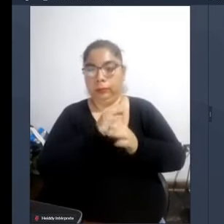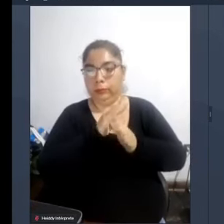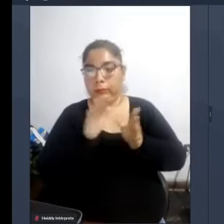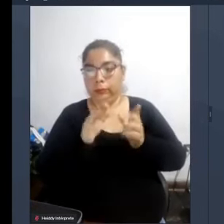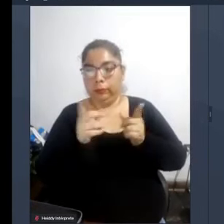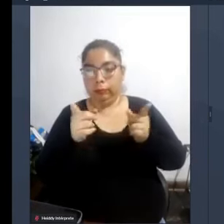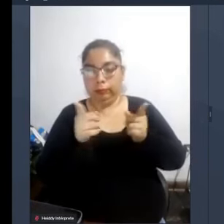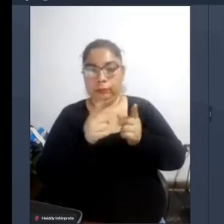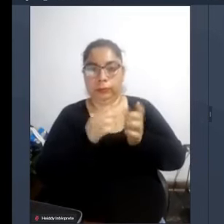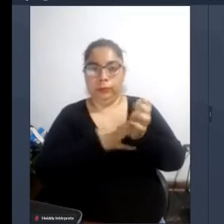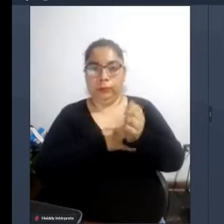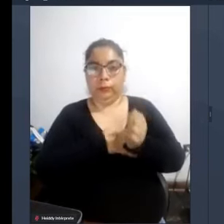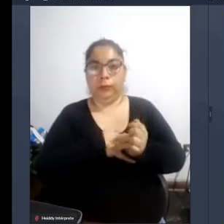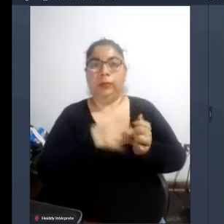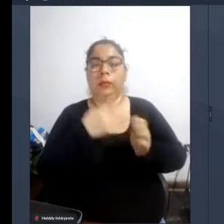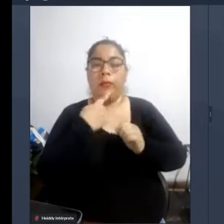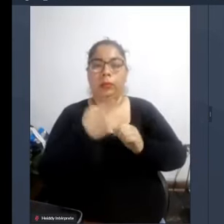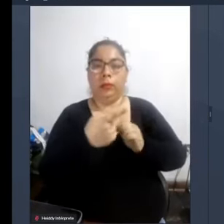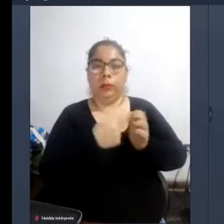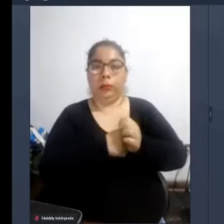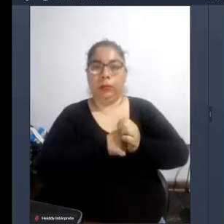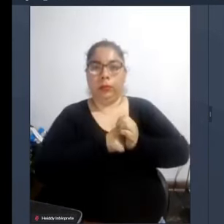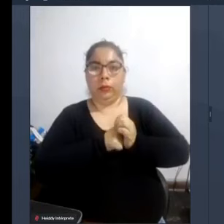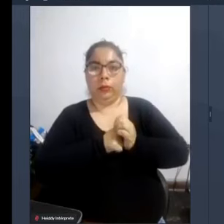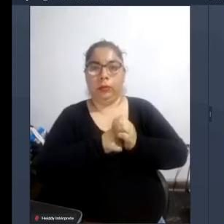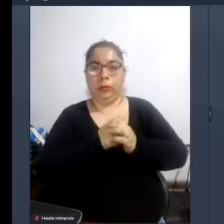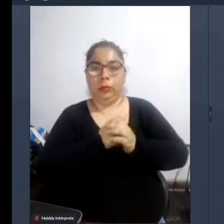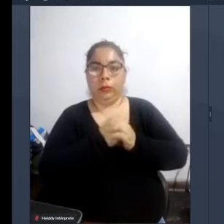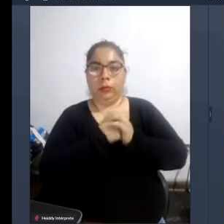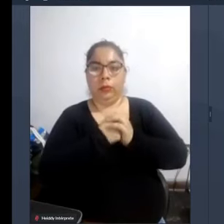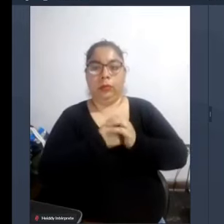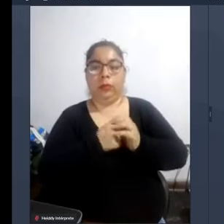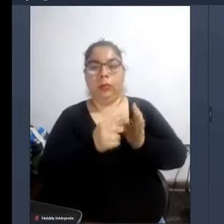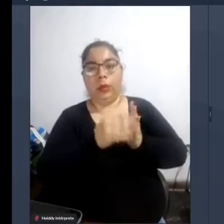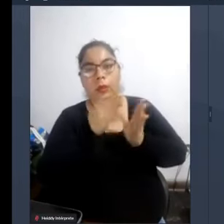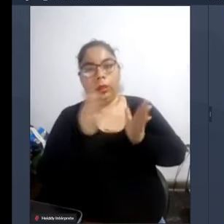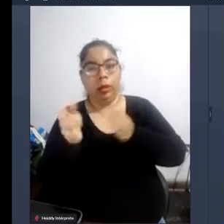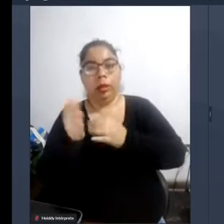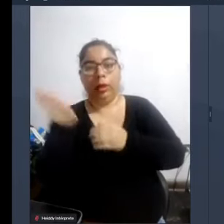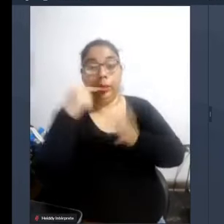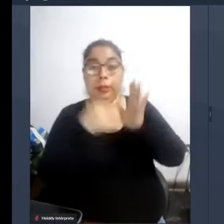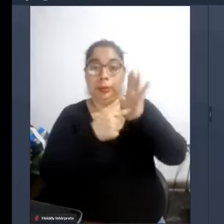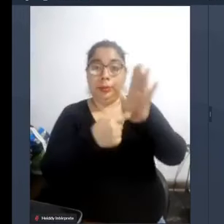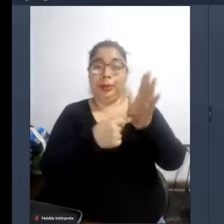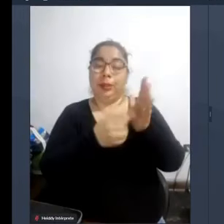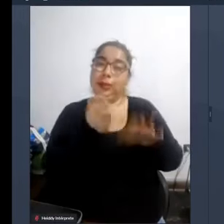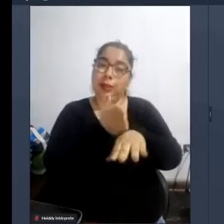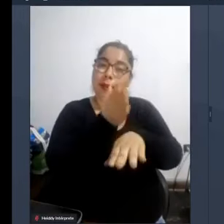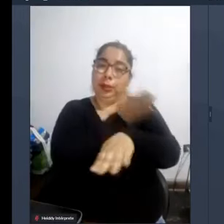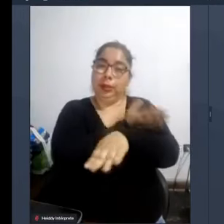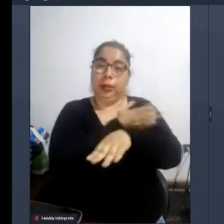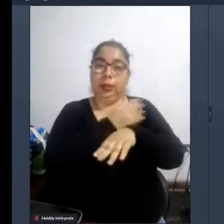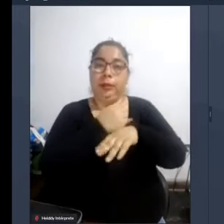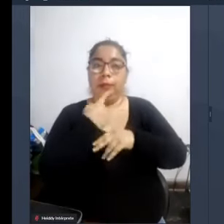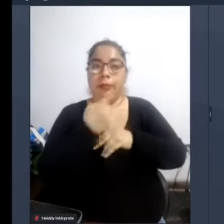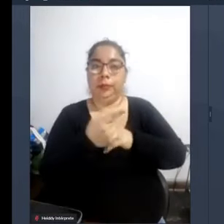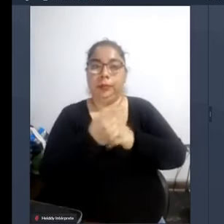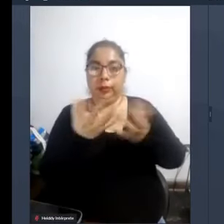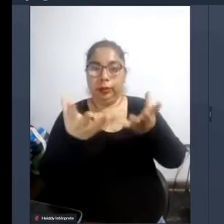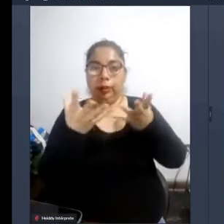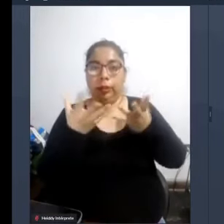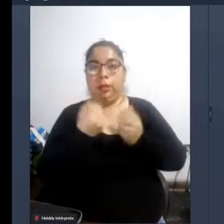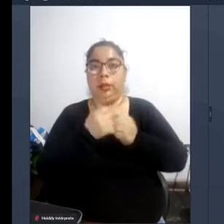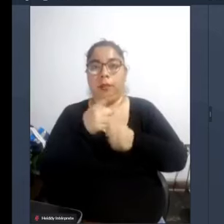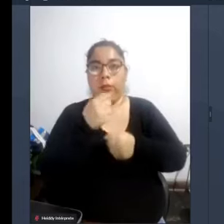decir que como inicié en el otro en mi presentación se me requiere un